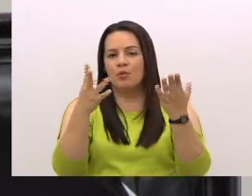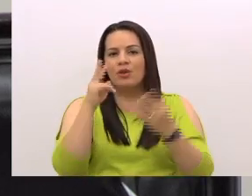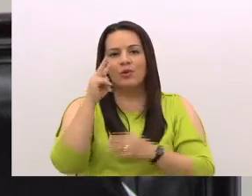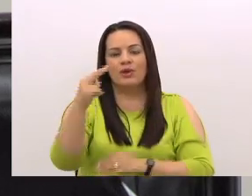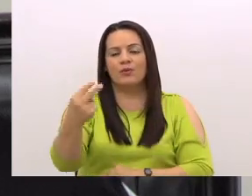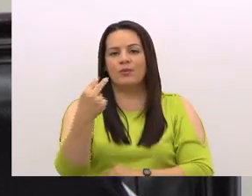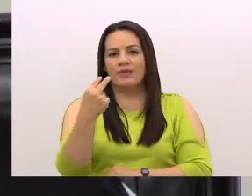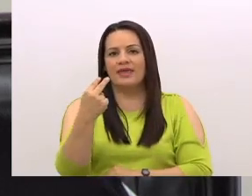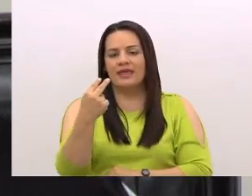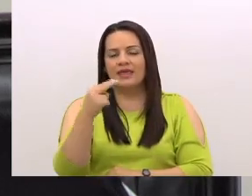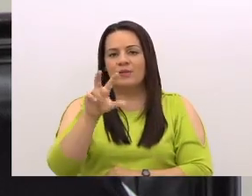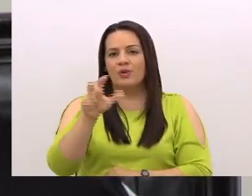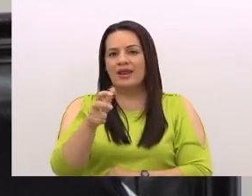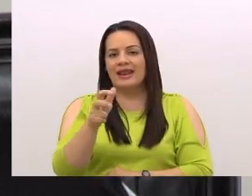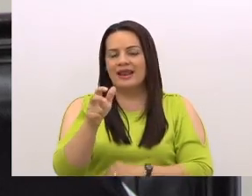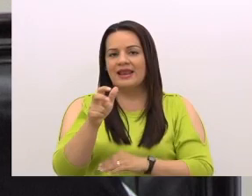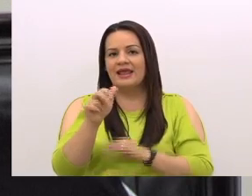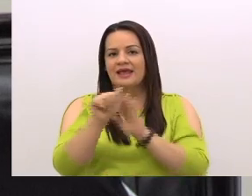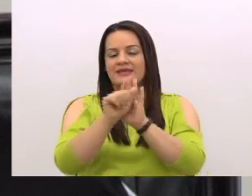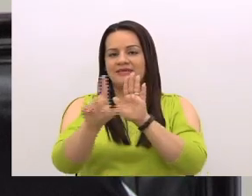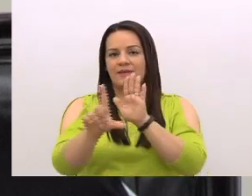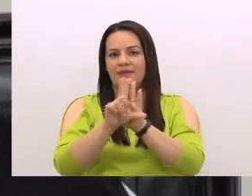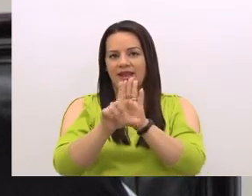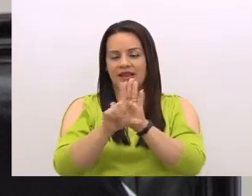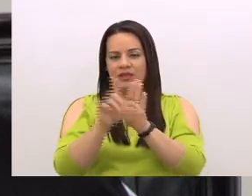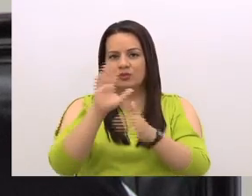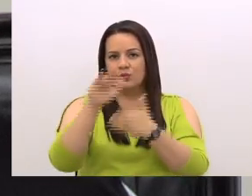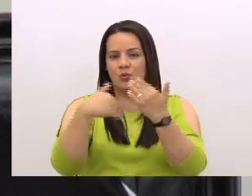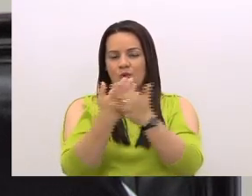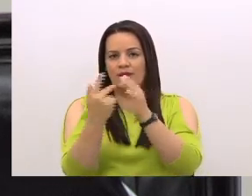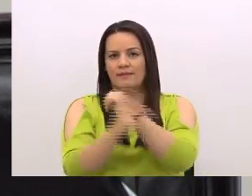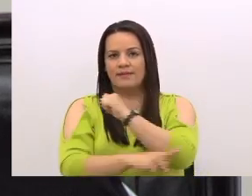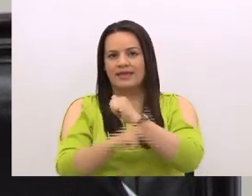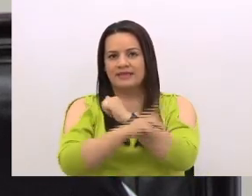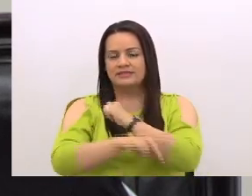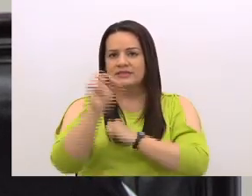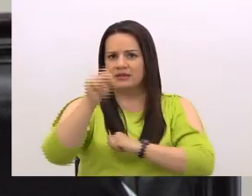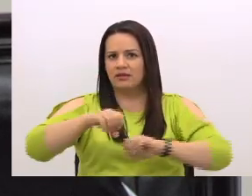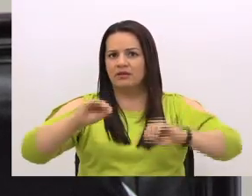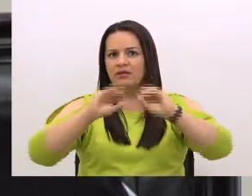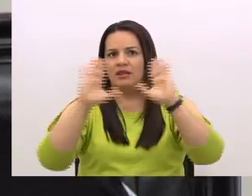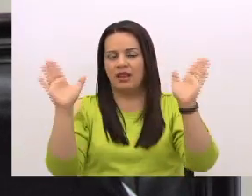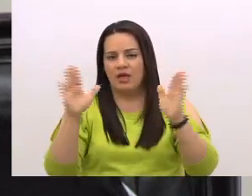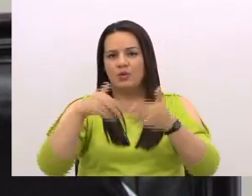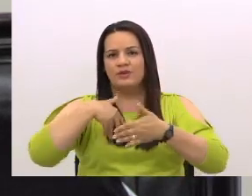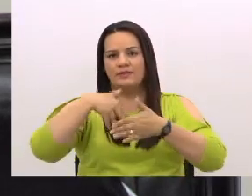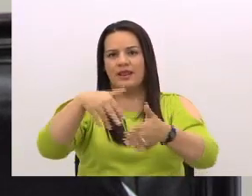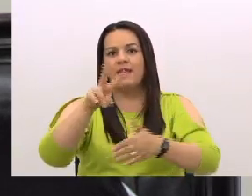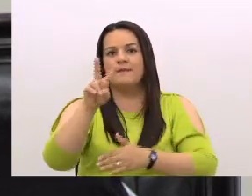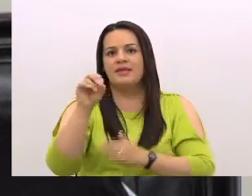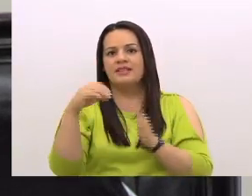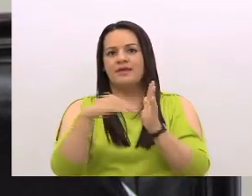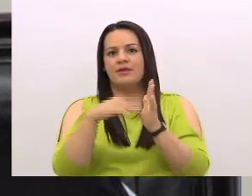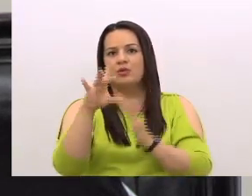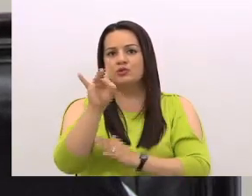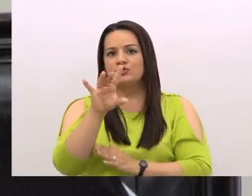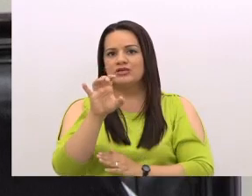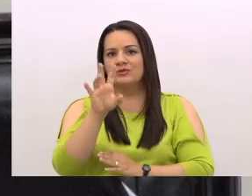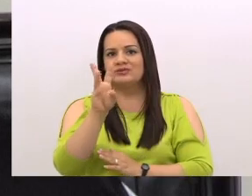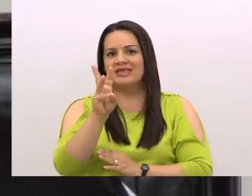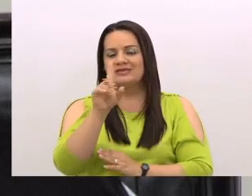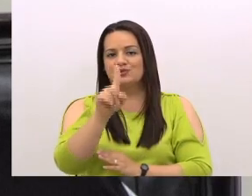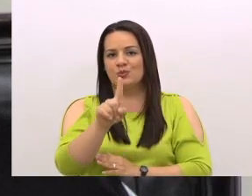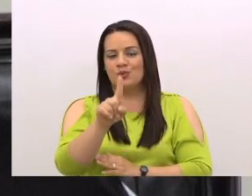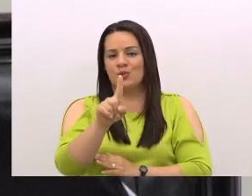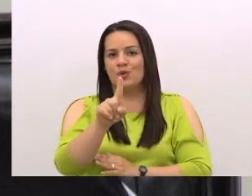el canal de la Asamblea Legislativa en todo el país. Sí, claro que sí, el expediente 20.861